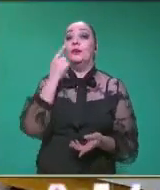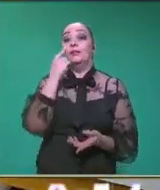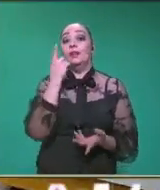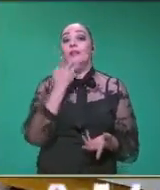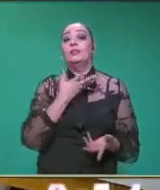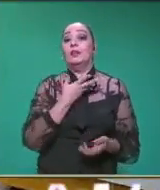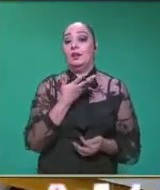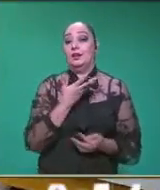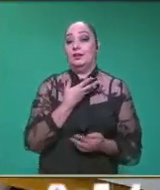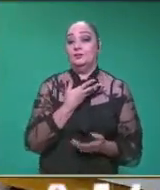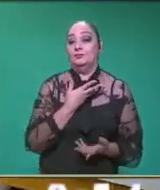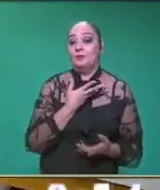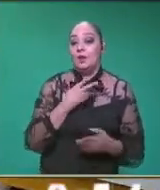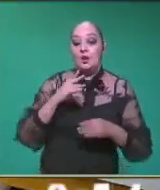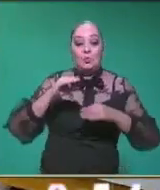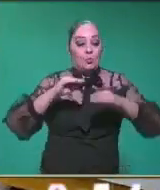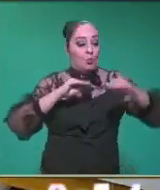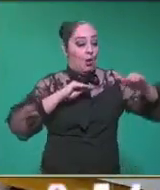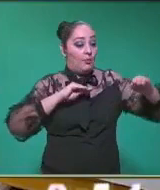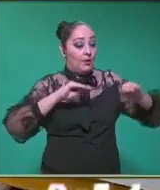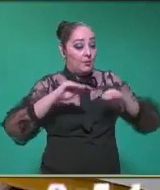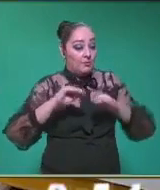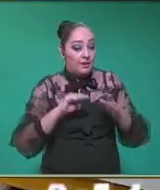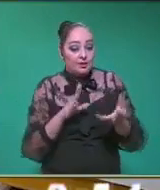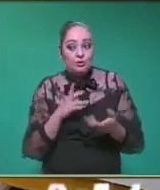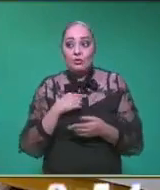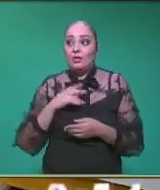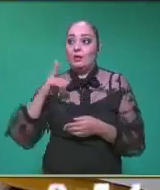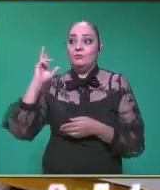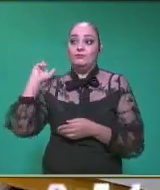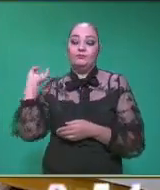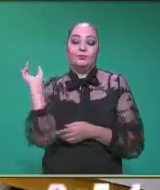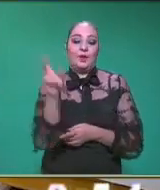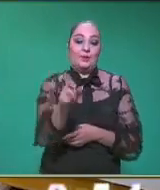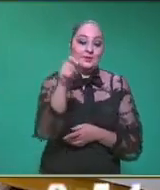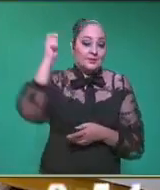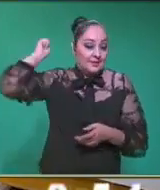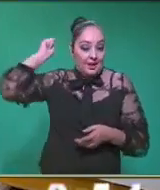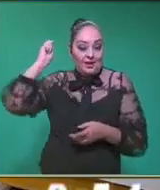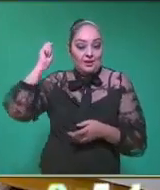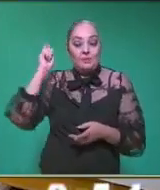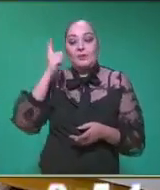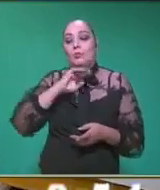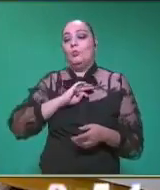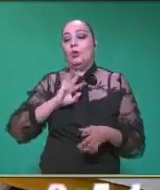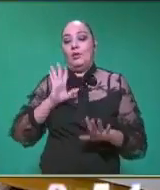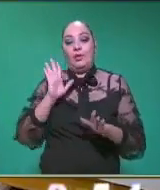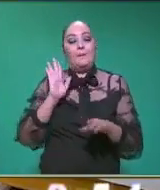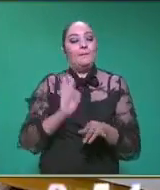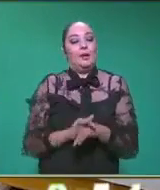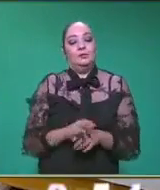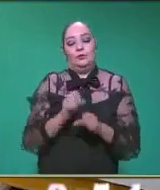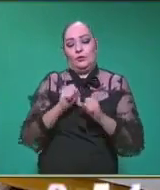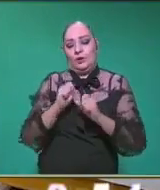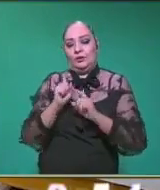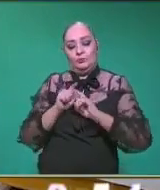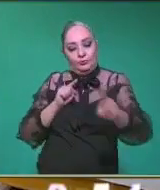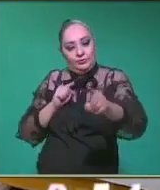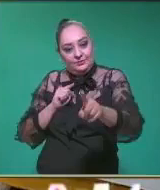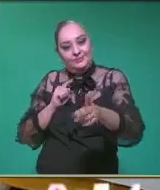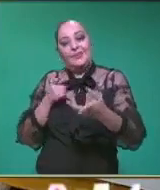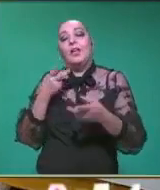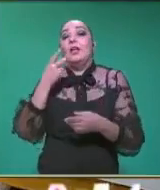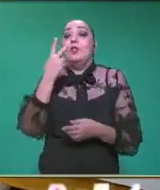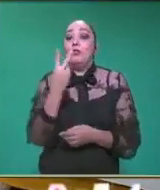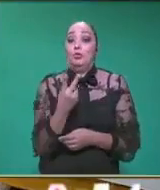la combinación de el movimiento de lanzar y de estirar el objeto para que le dé un impulso todavía más fuerte. Entonces, esos dos